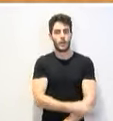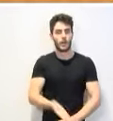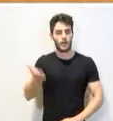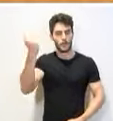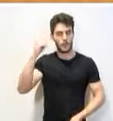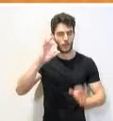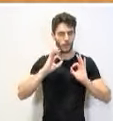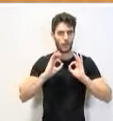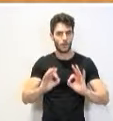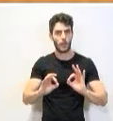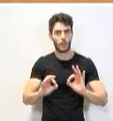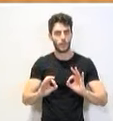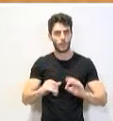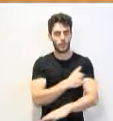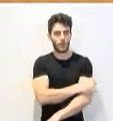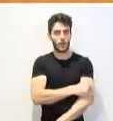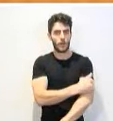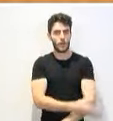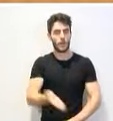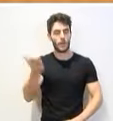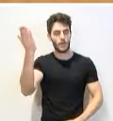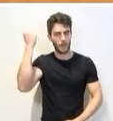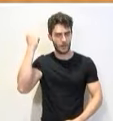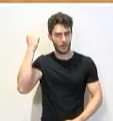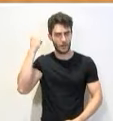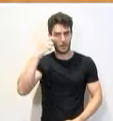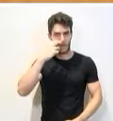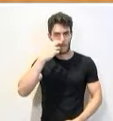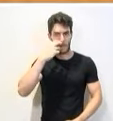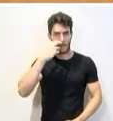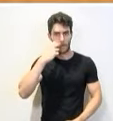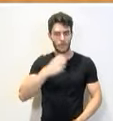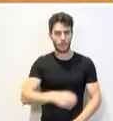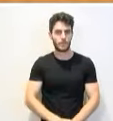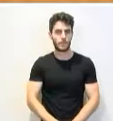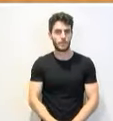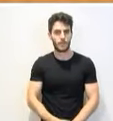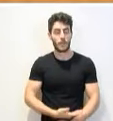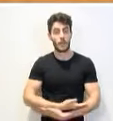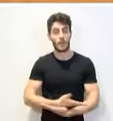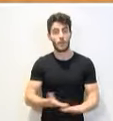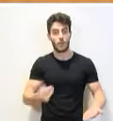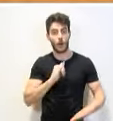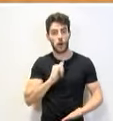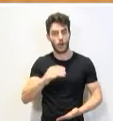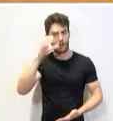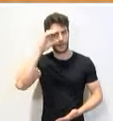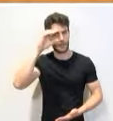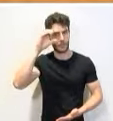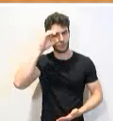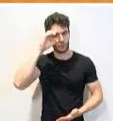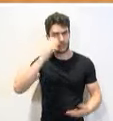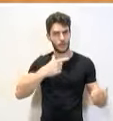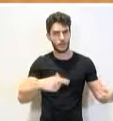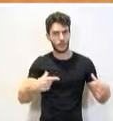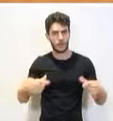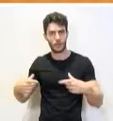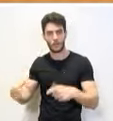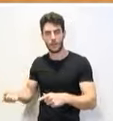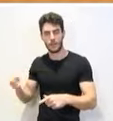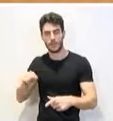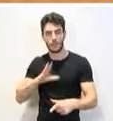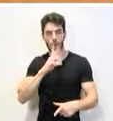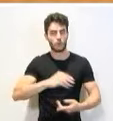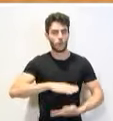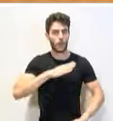concreto en la anterior legislatura, se tenía la disposición de escuchar a los sectores. Y, por tanto, se fue